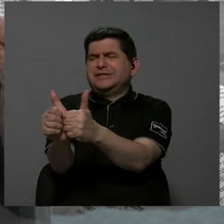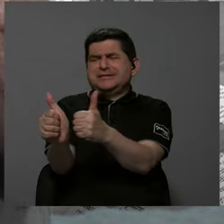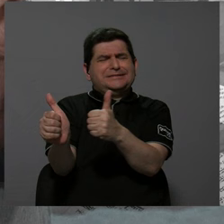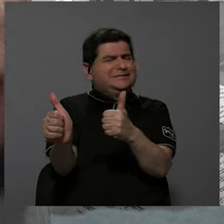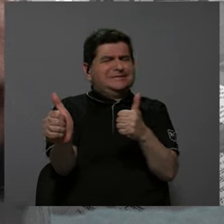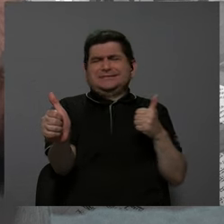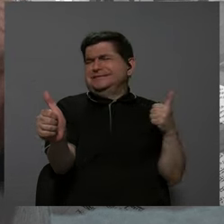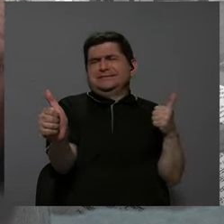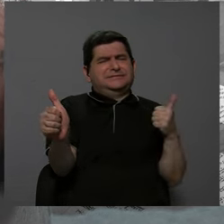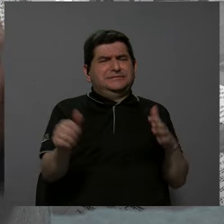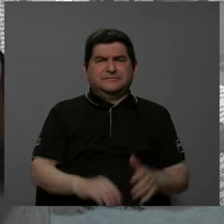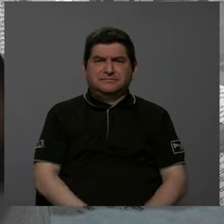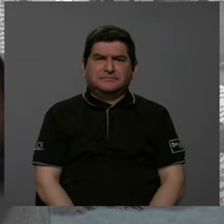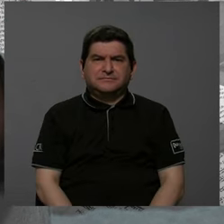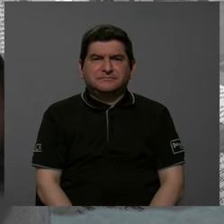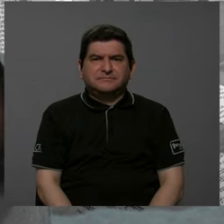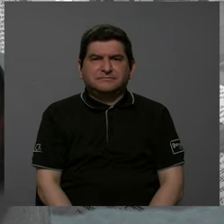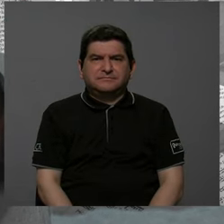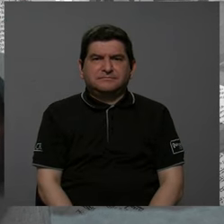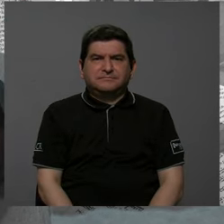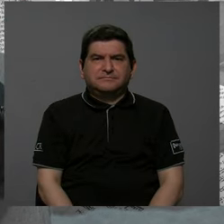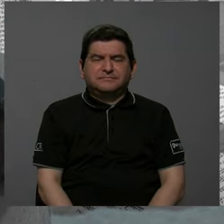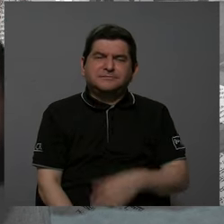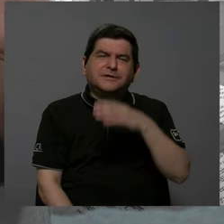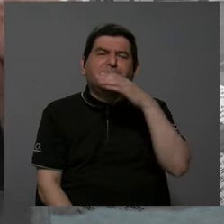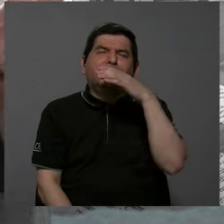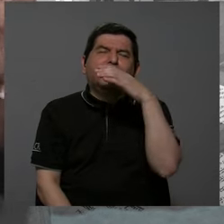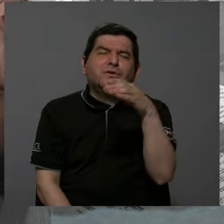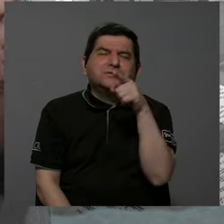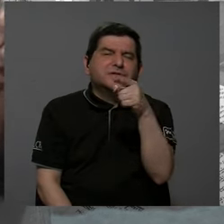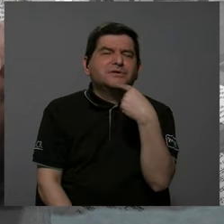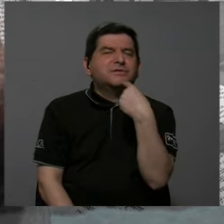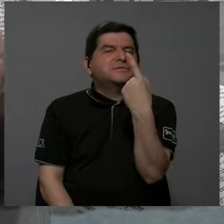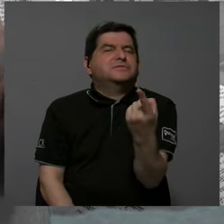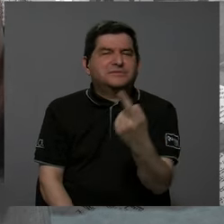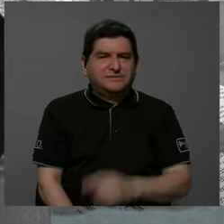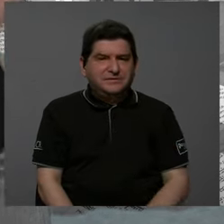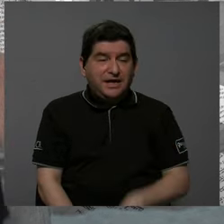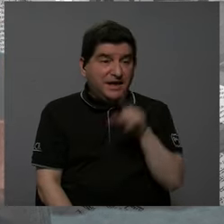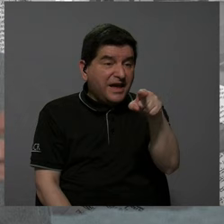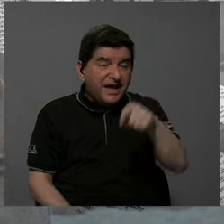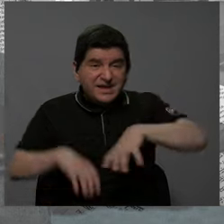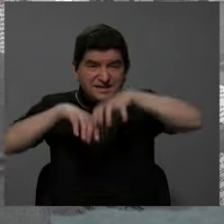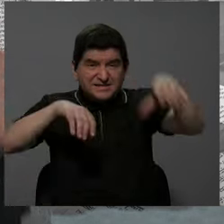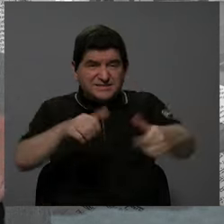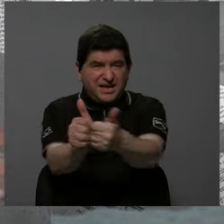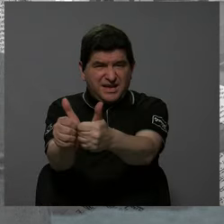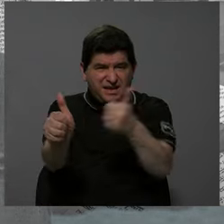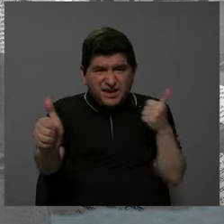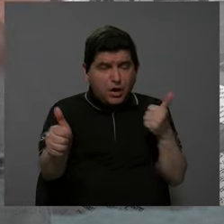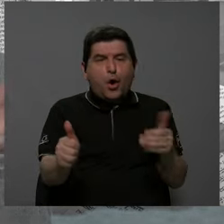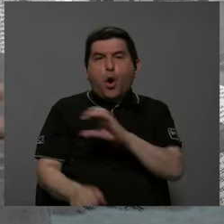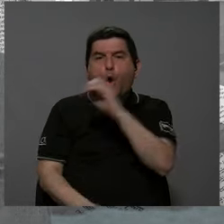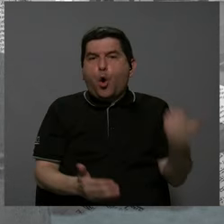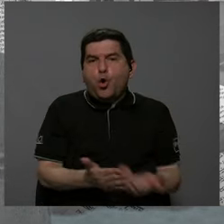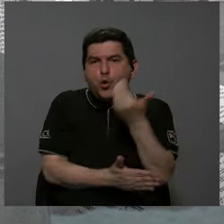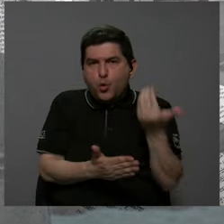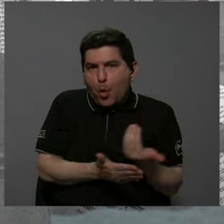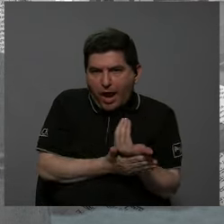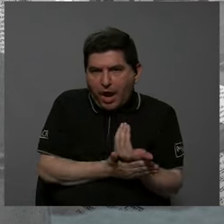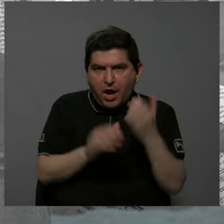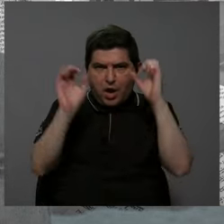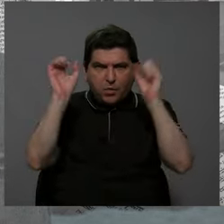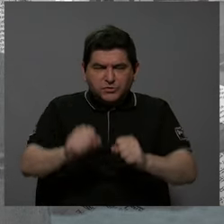rezagados. ¿Qué recomendación da usted para que esos cantones rezagados y nuevos